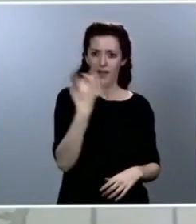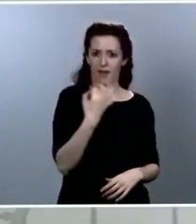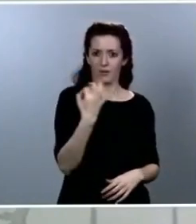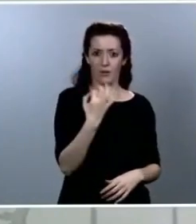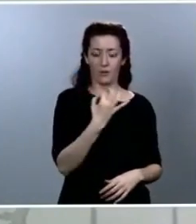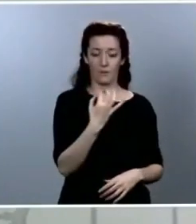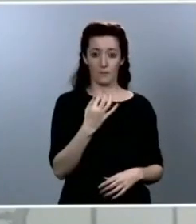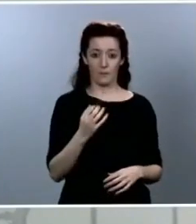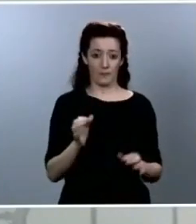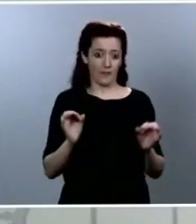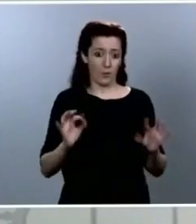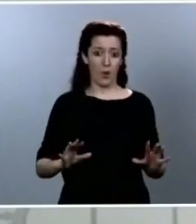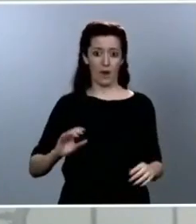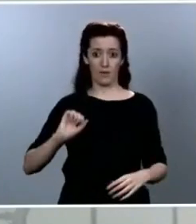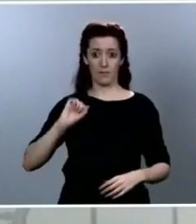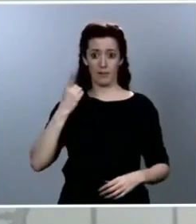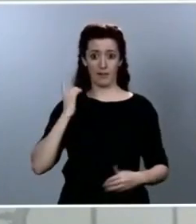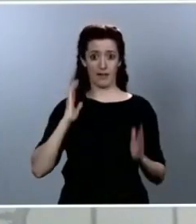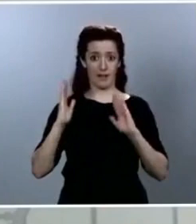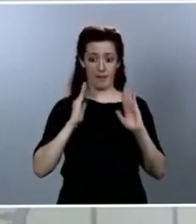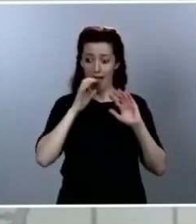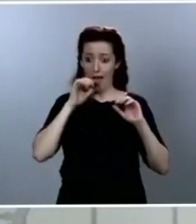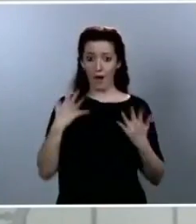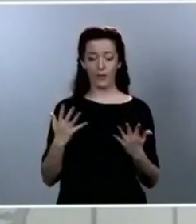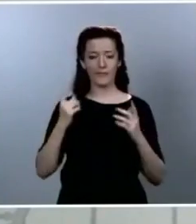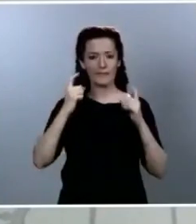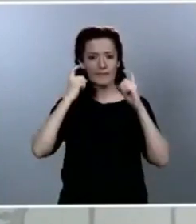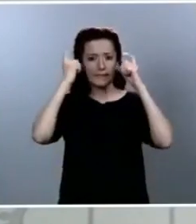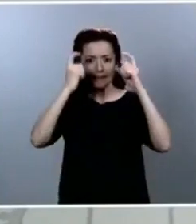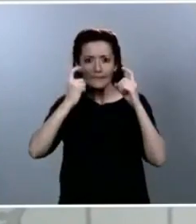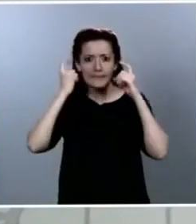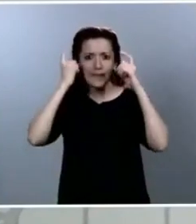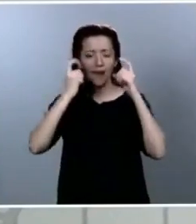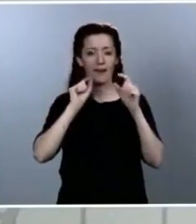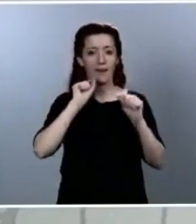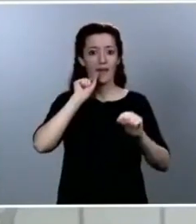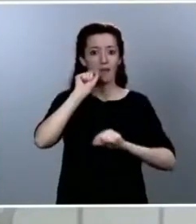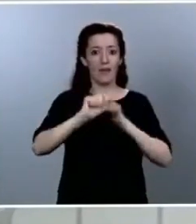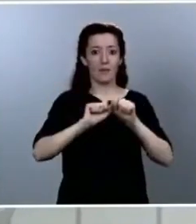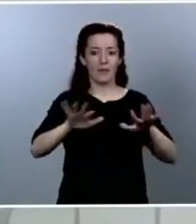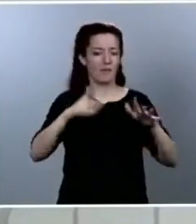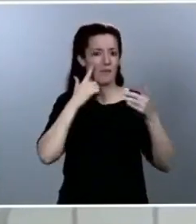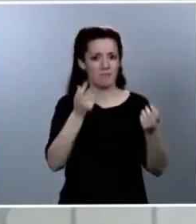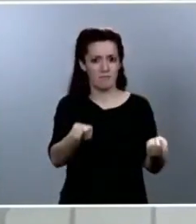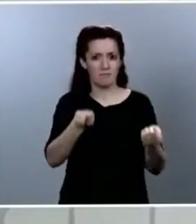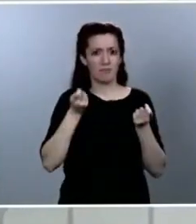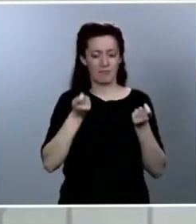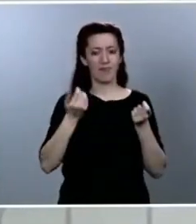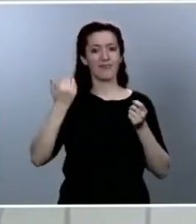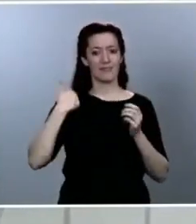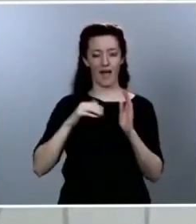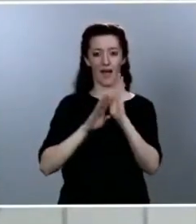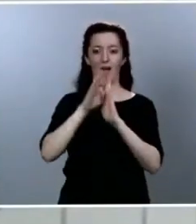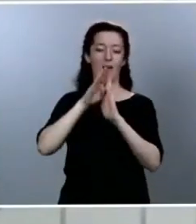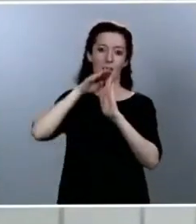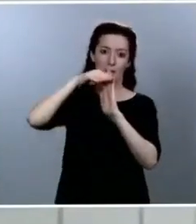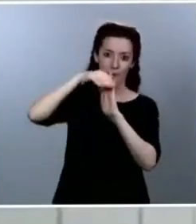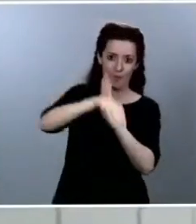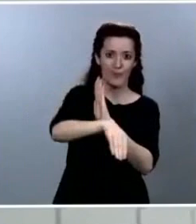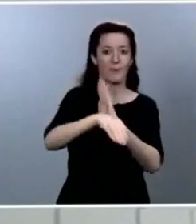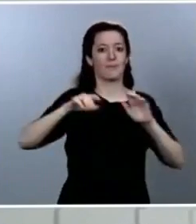estamos conteniendo y reduciendo al máximo la epidemia, superando el pico y doblegando cada día la curva, como antes señalaba.